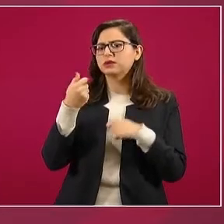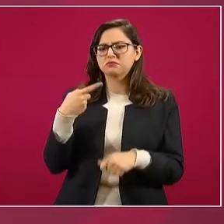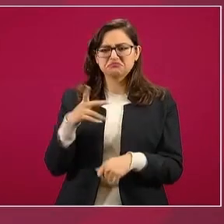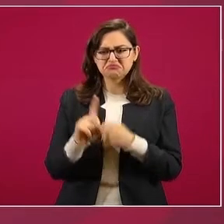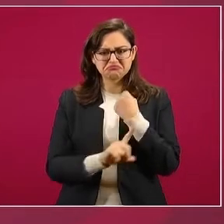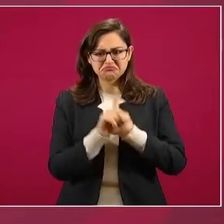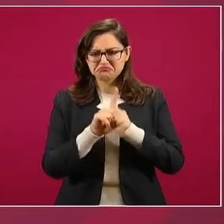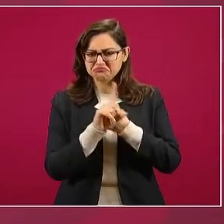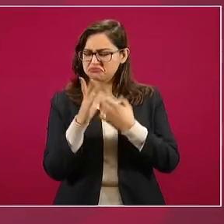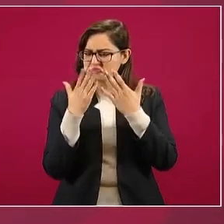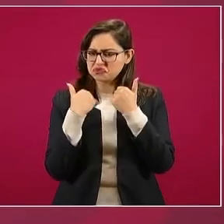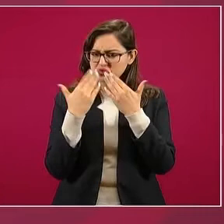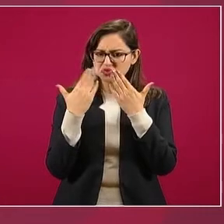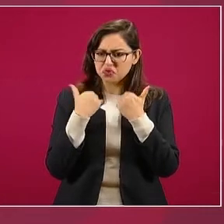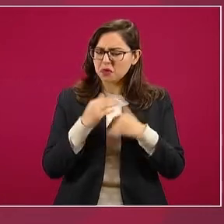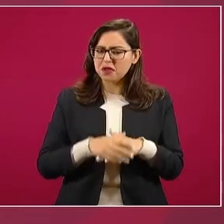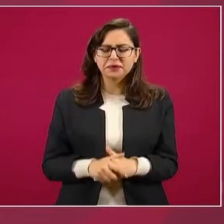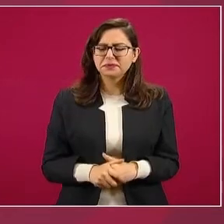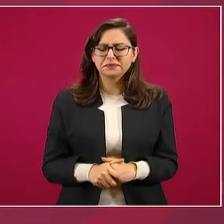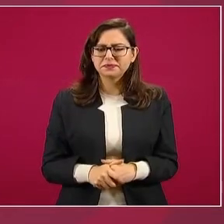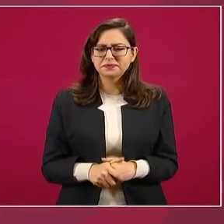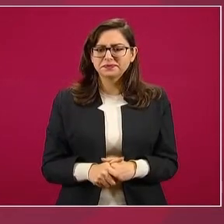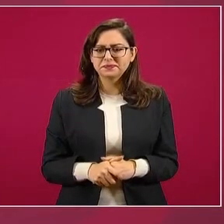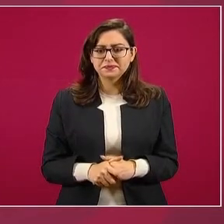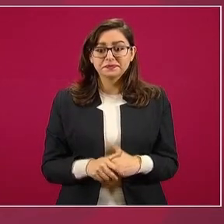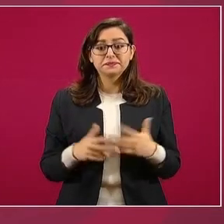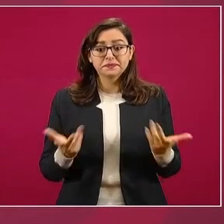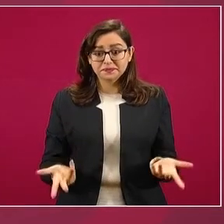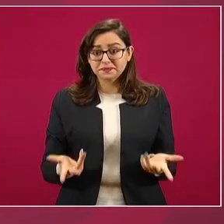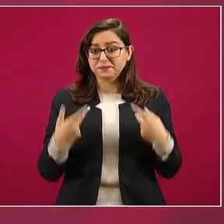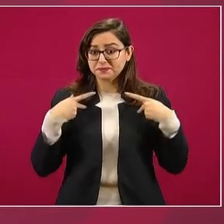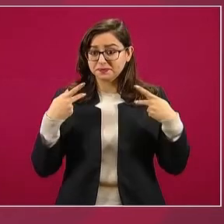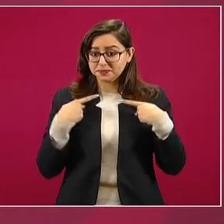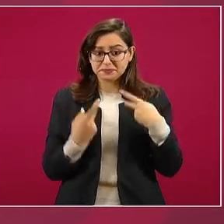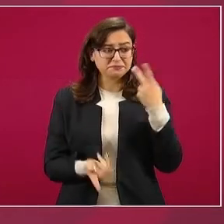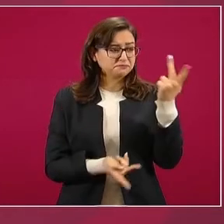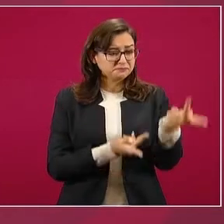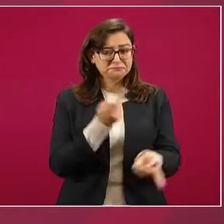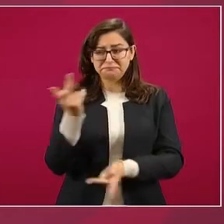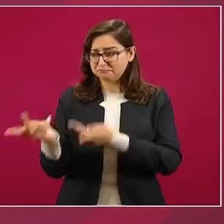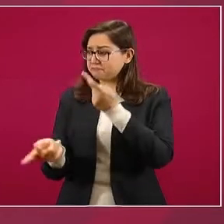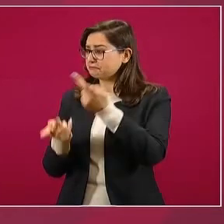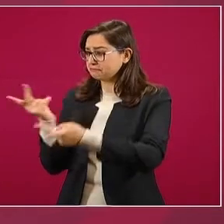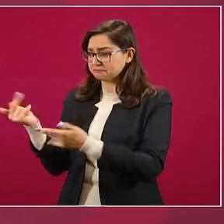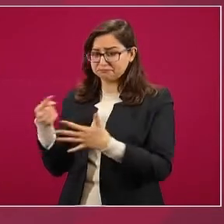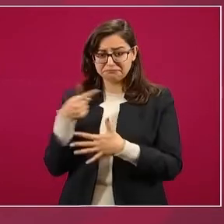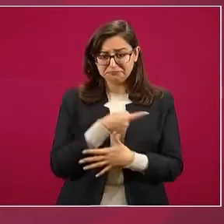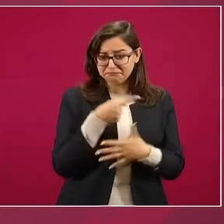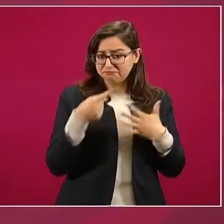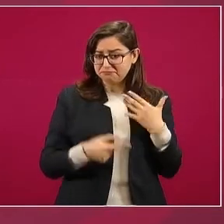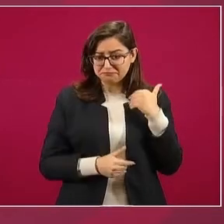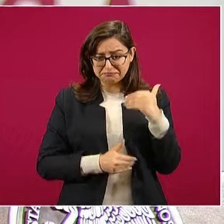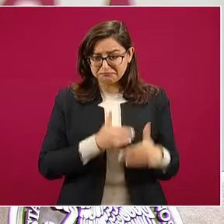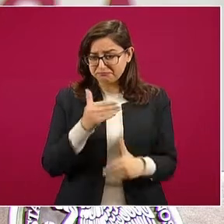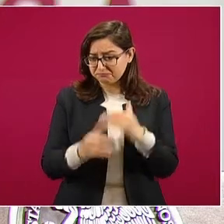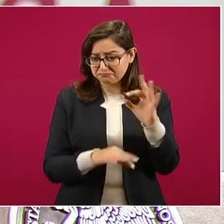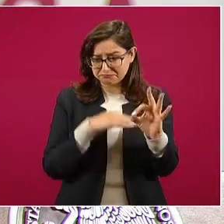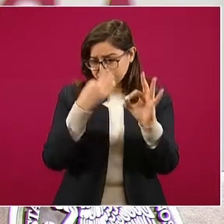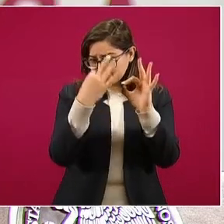Se ha estado haciendo consultas, se cumple con todo el procedimiento